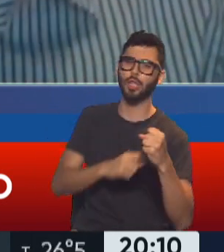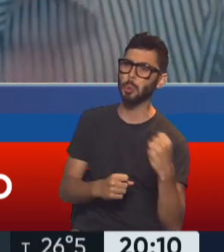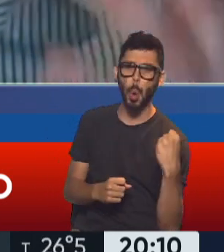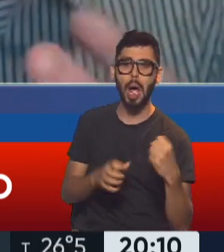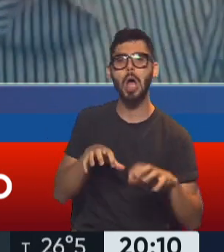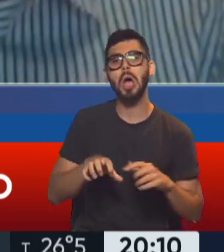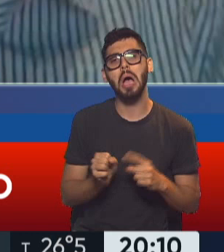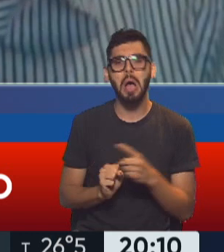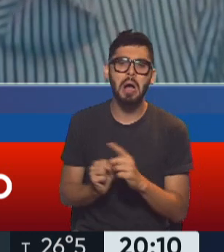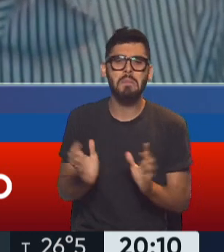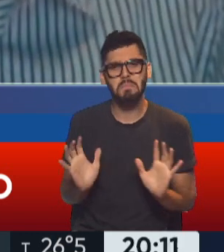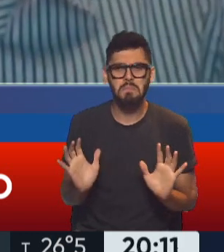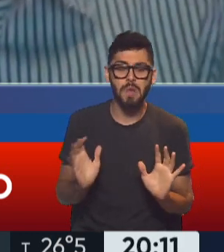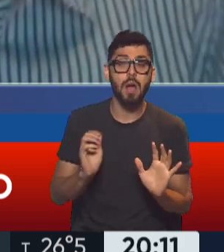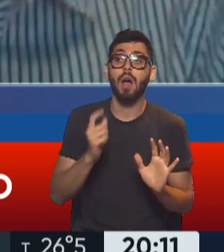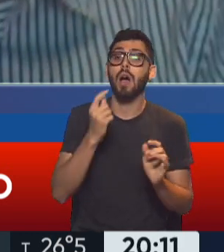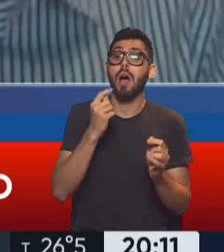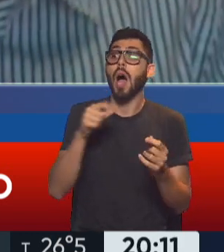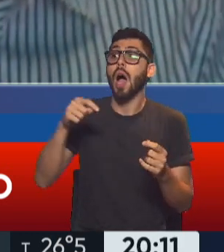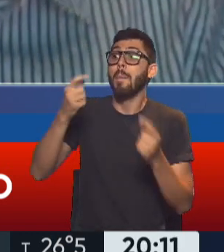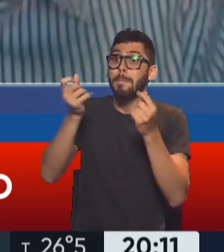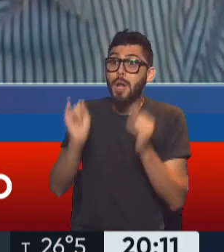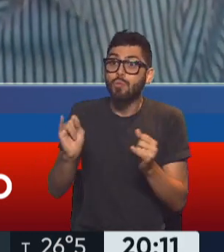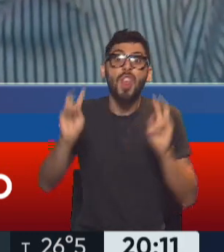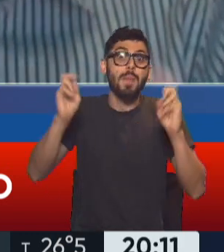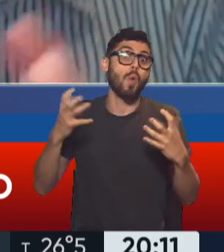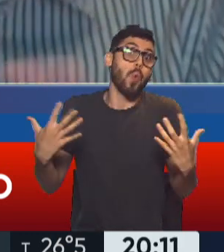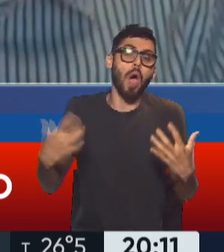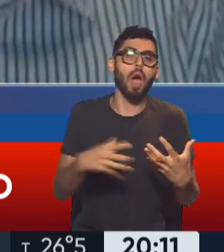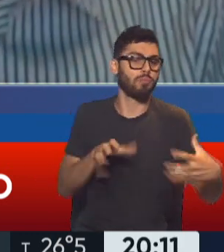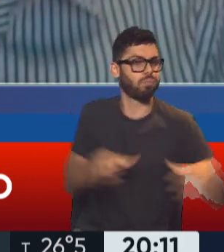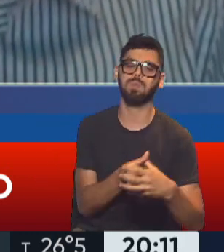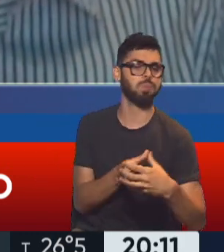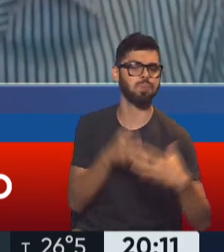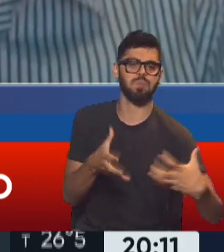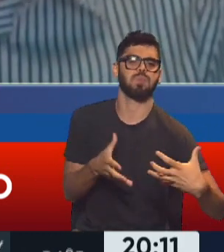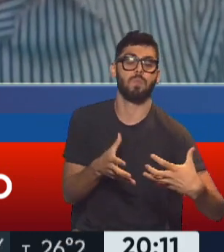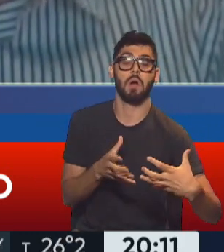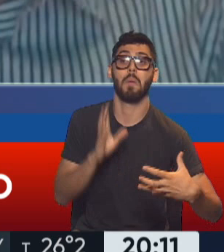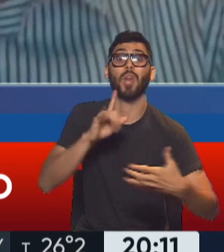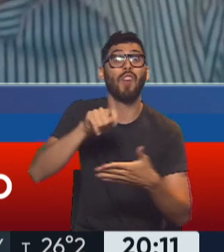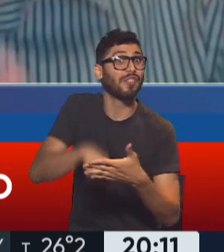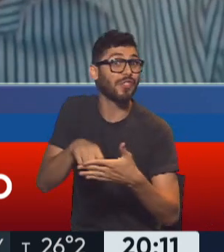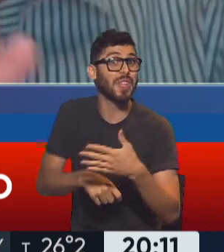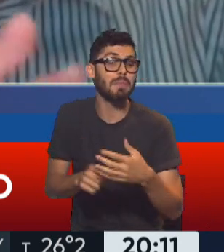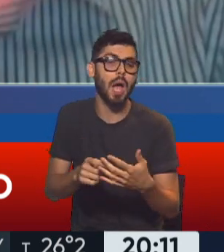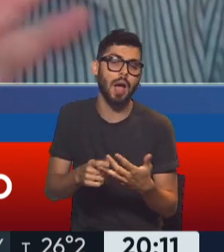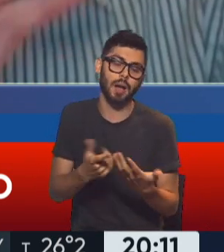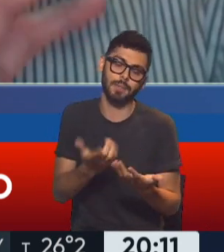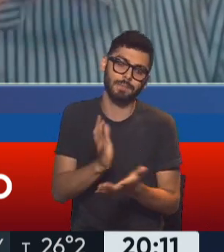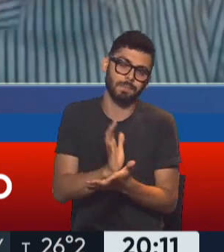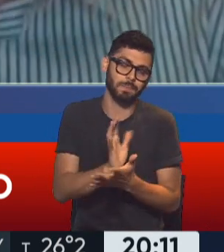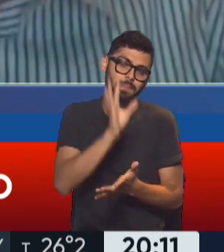partidos grandes, como pasa con el presupuesto, no existe. Ahí son un bloque unificado. Ahora, en estas cosas, las firmas que tenés ahí, si hubieses que